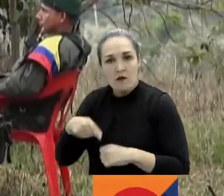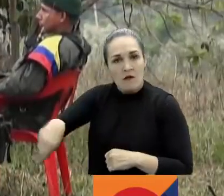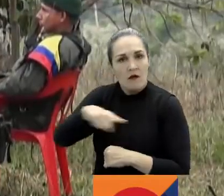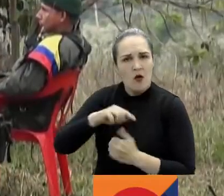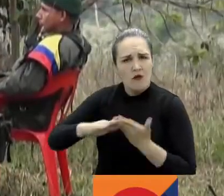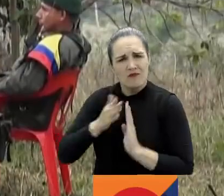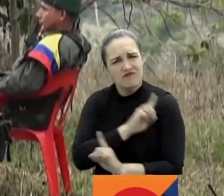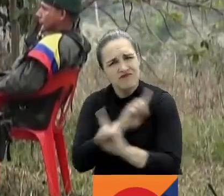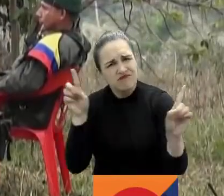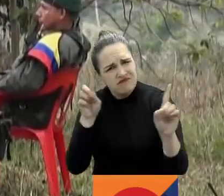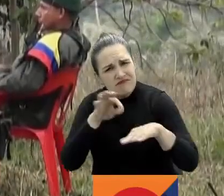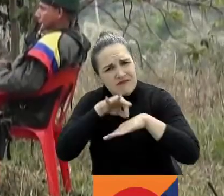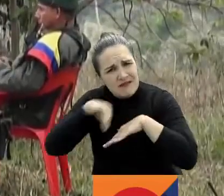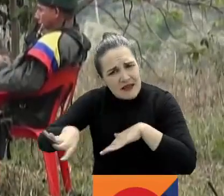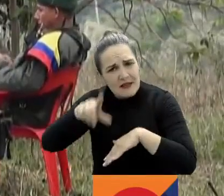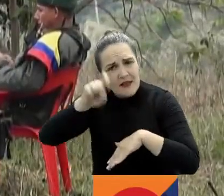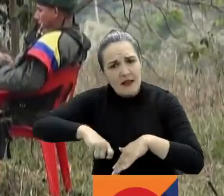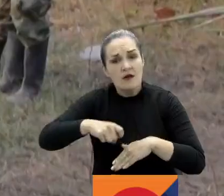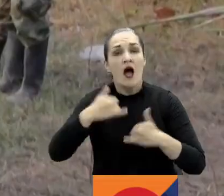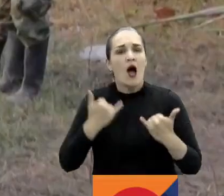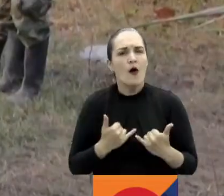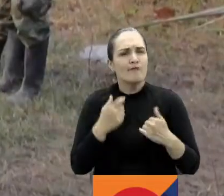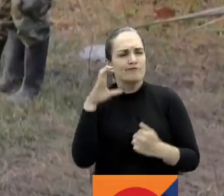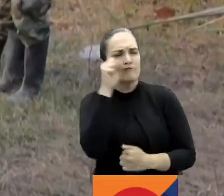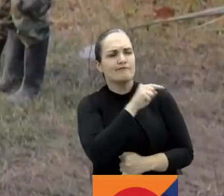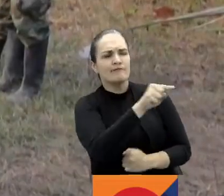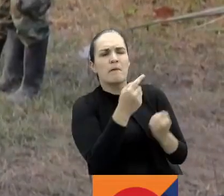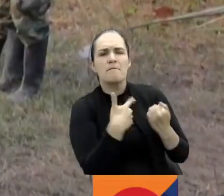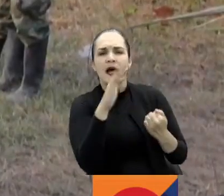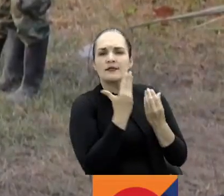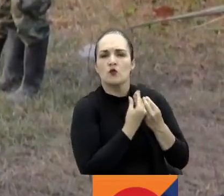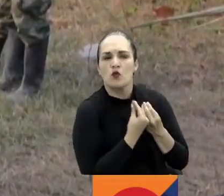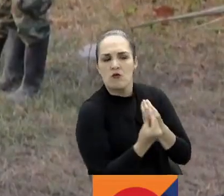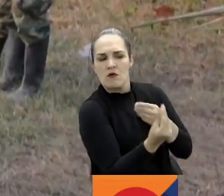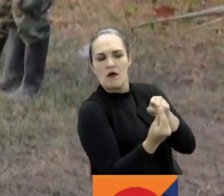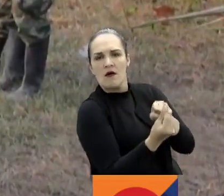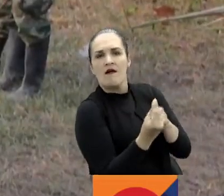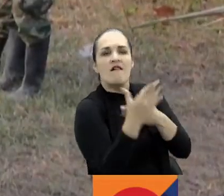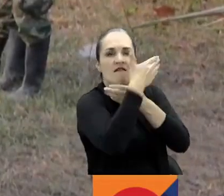Según Indepaz, la mayoría de masacres se le atribuyen a las disidencias de las FARC y al Clan del Golfo.